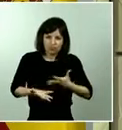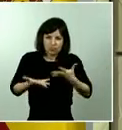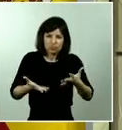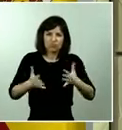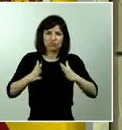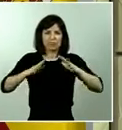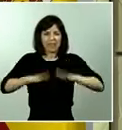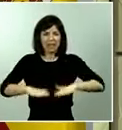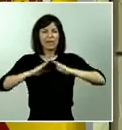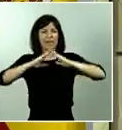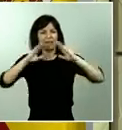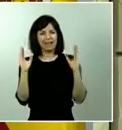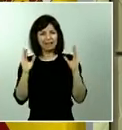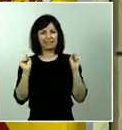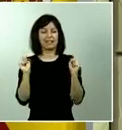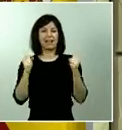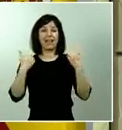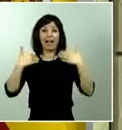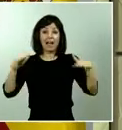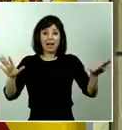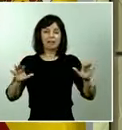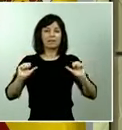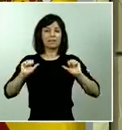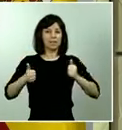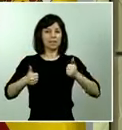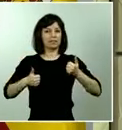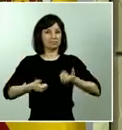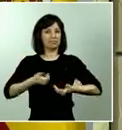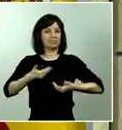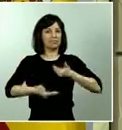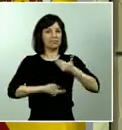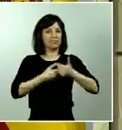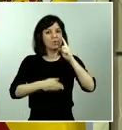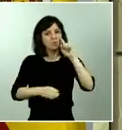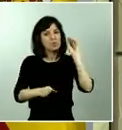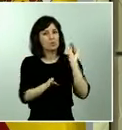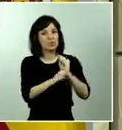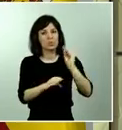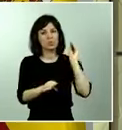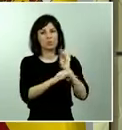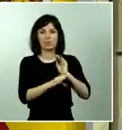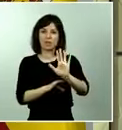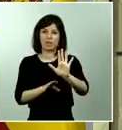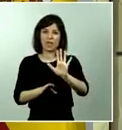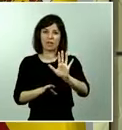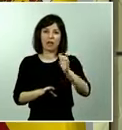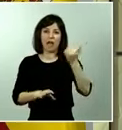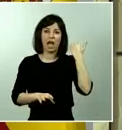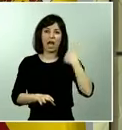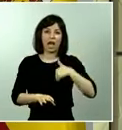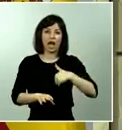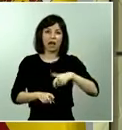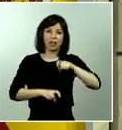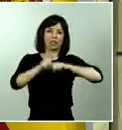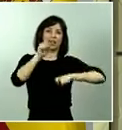de que aunque empecemos a avanzar, hay que ser muy prudentes, no podemos desandar lo andado. Vamos a ir con medidas, medidas progresivas para los